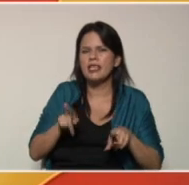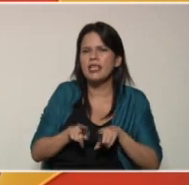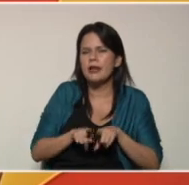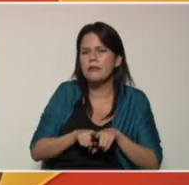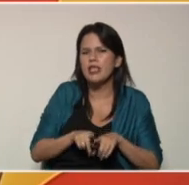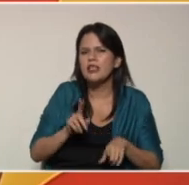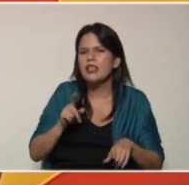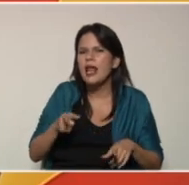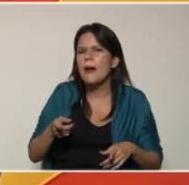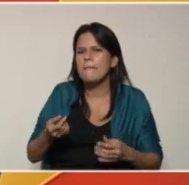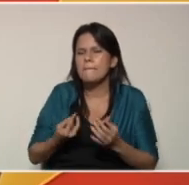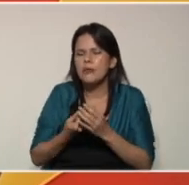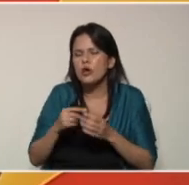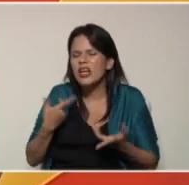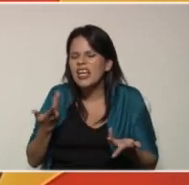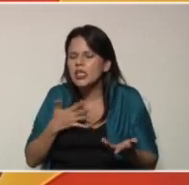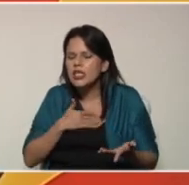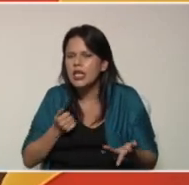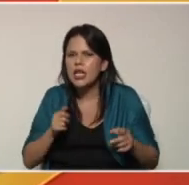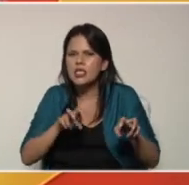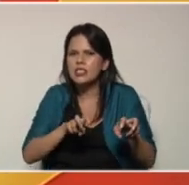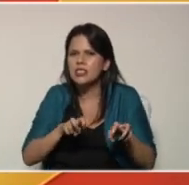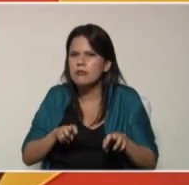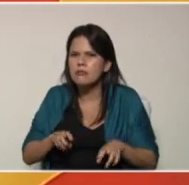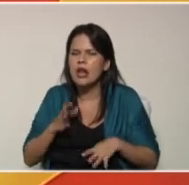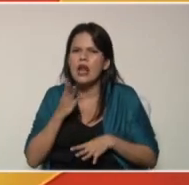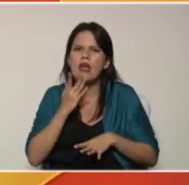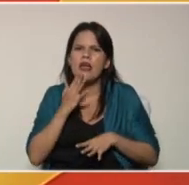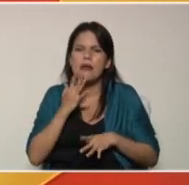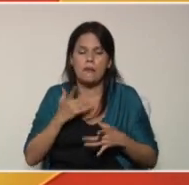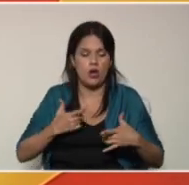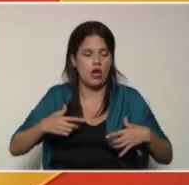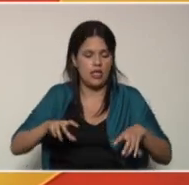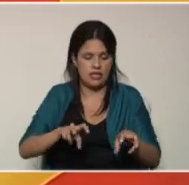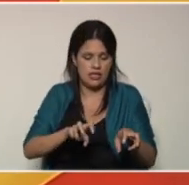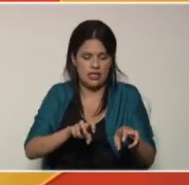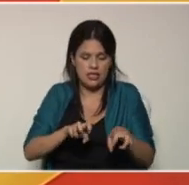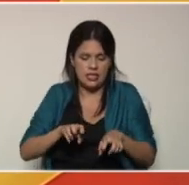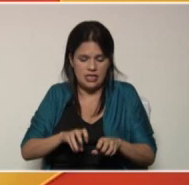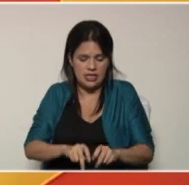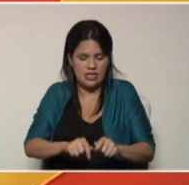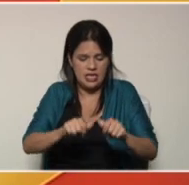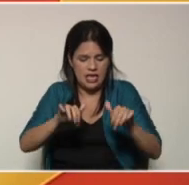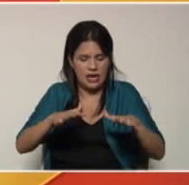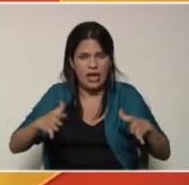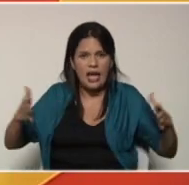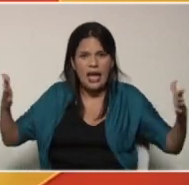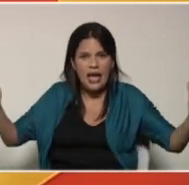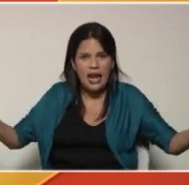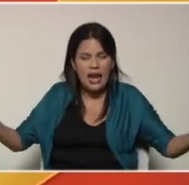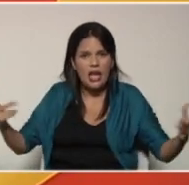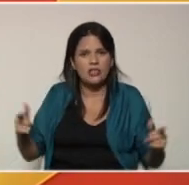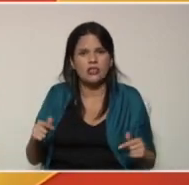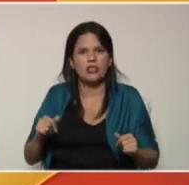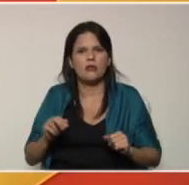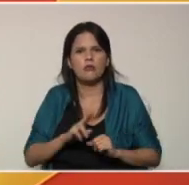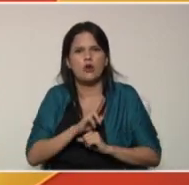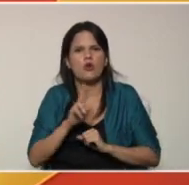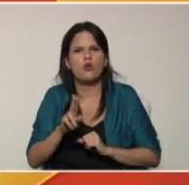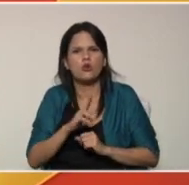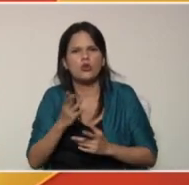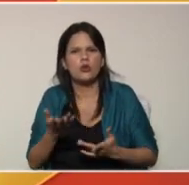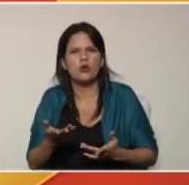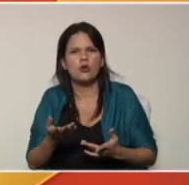tipo de planta que se vaya a sembrar por ejemplo en las grandes extensiones de tierra también utilizan un tipo de sustrato